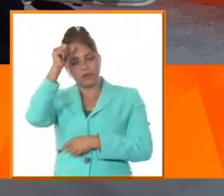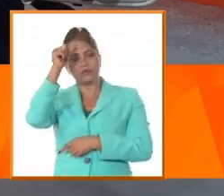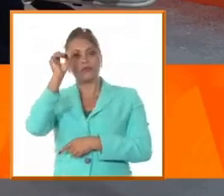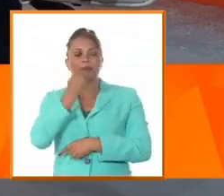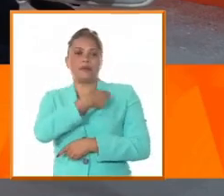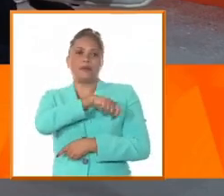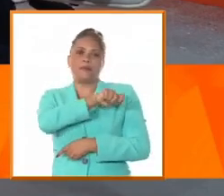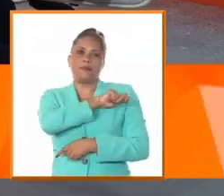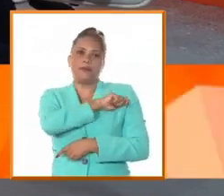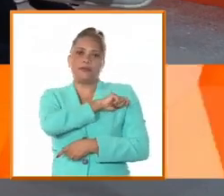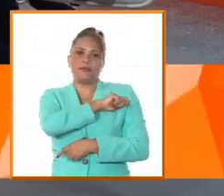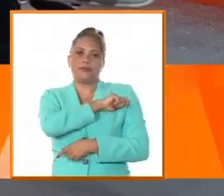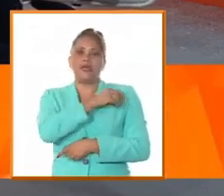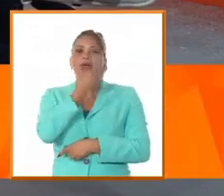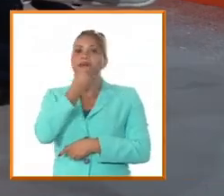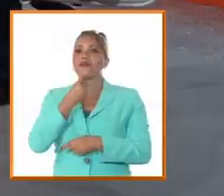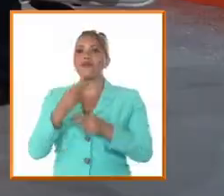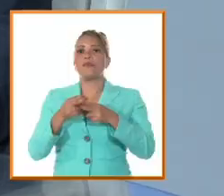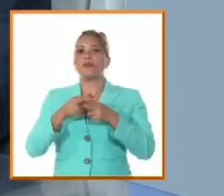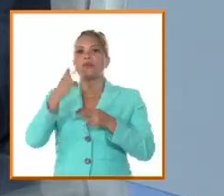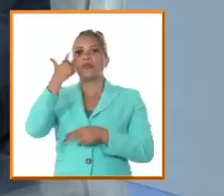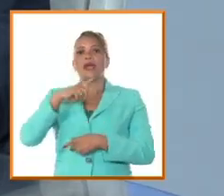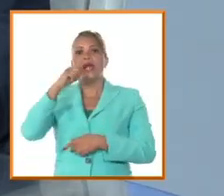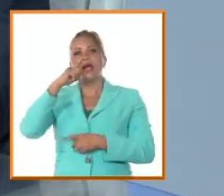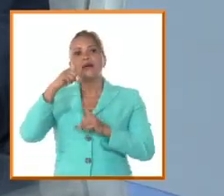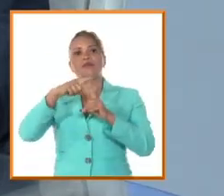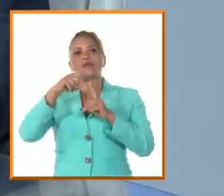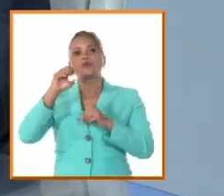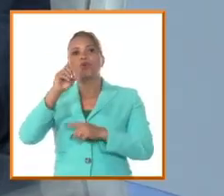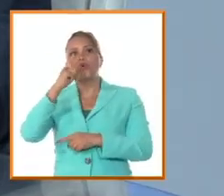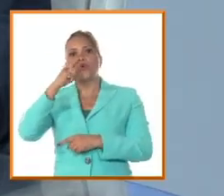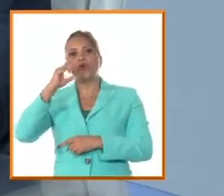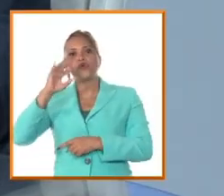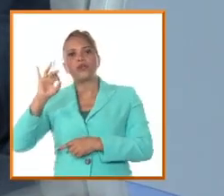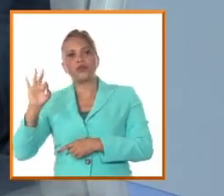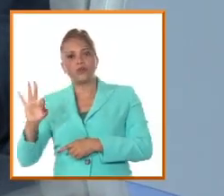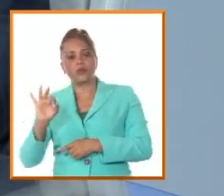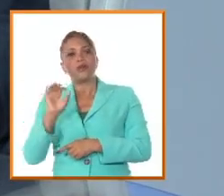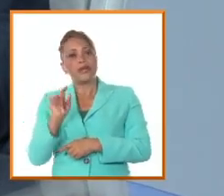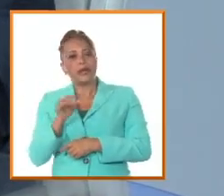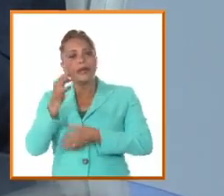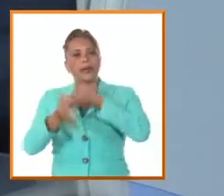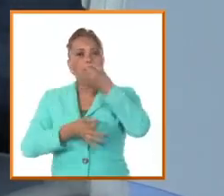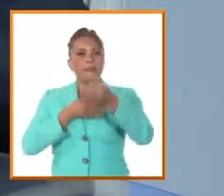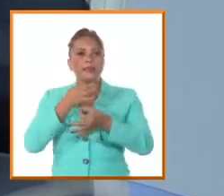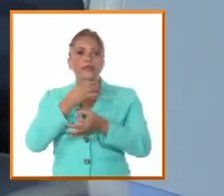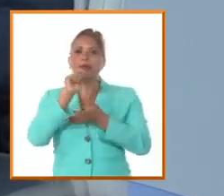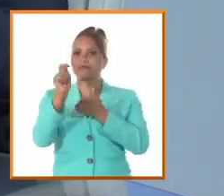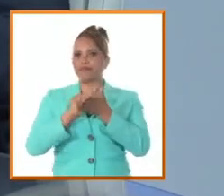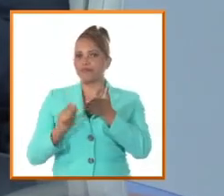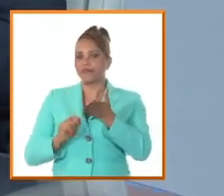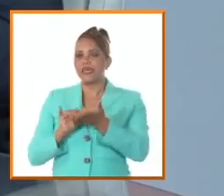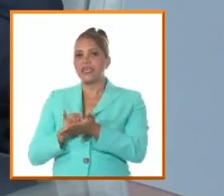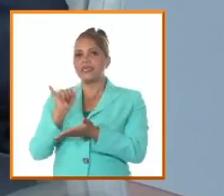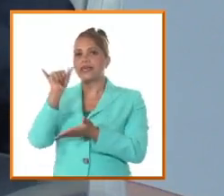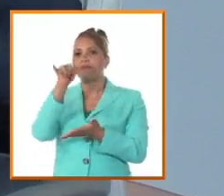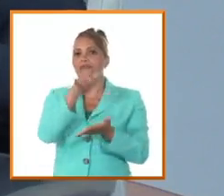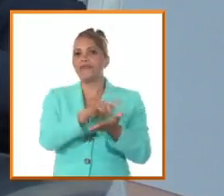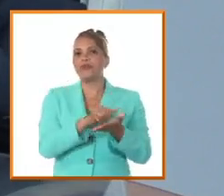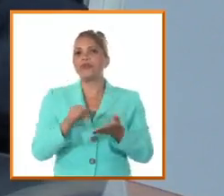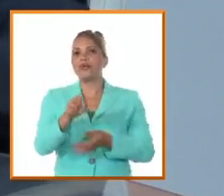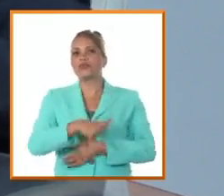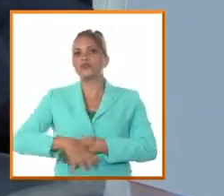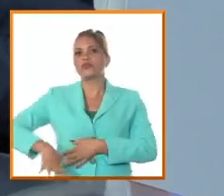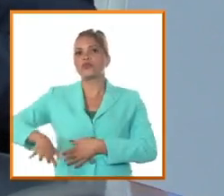Y ese joven, que se llamaba Antonio Bachilleri Morales, da nota en su viaje de una sociedad